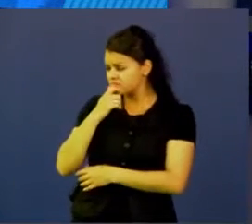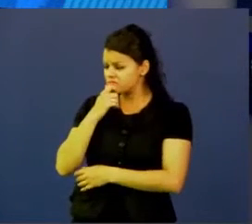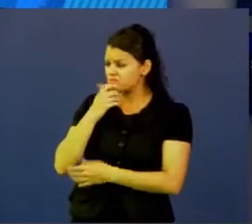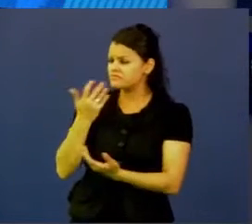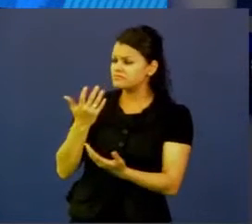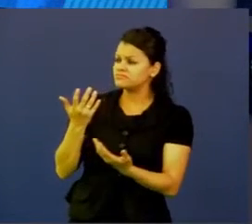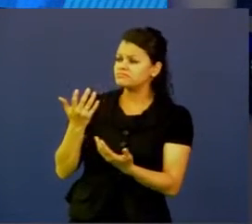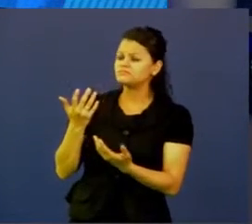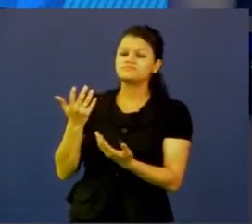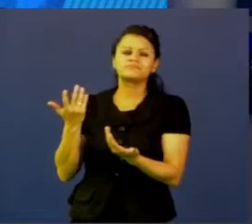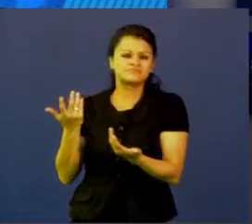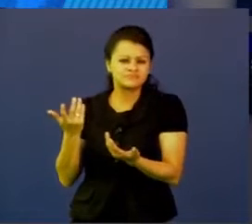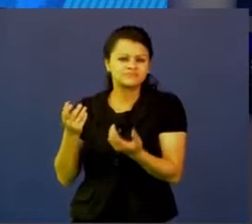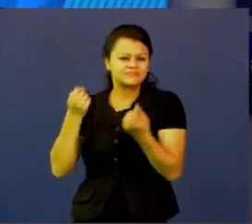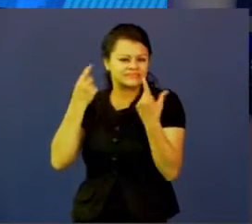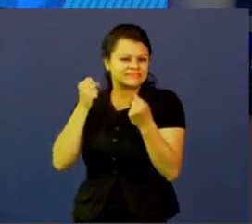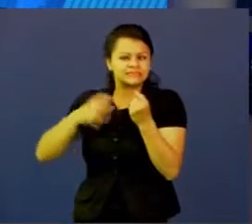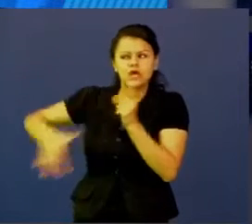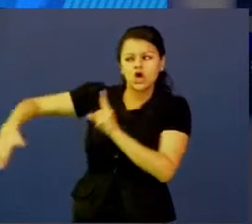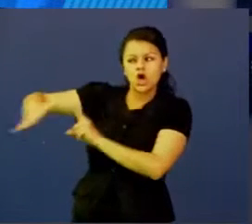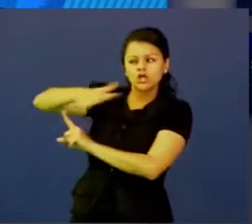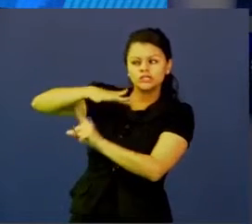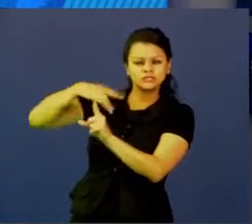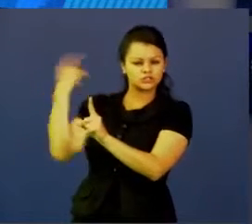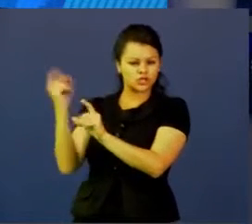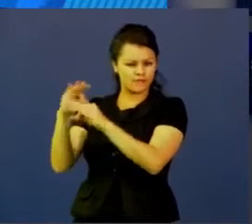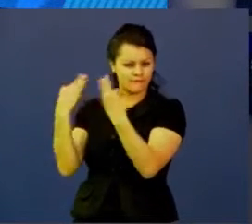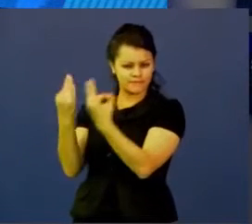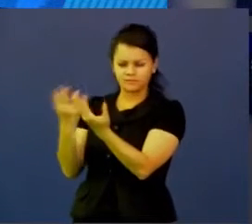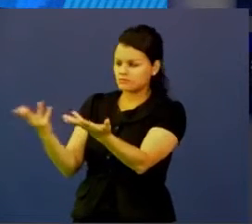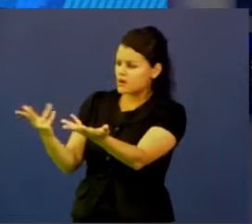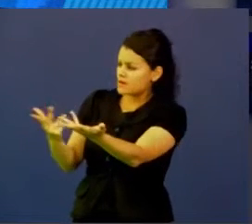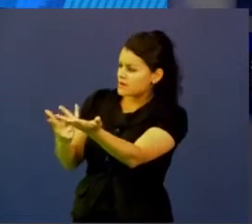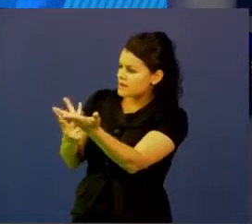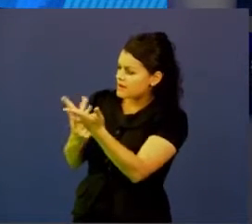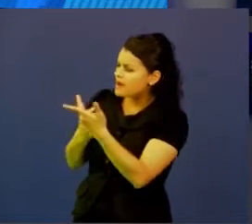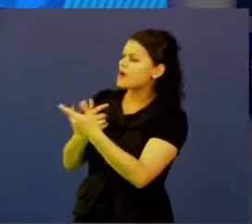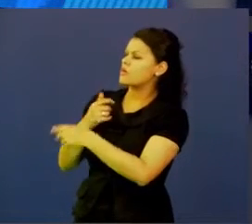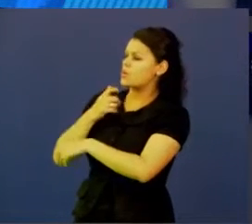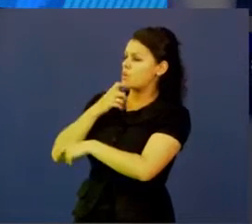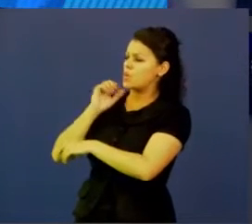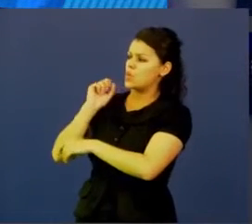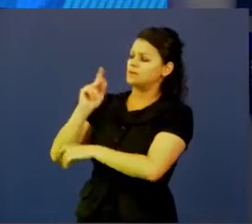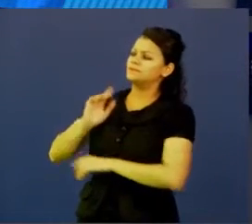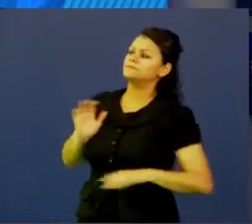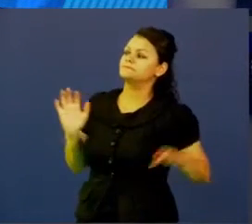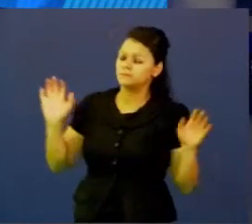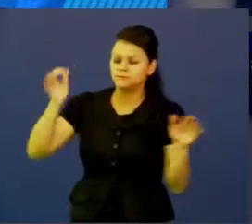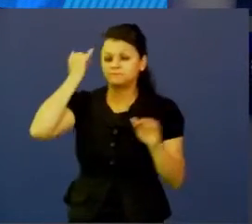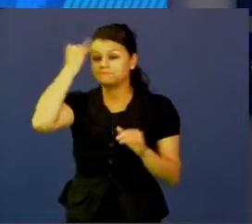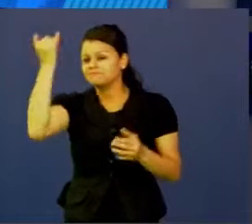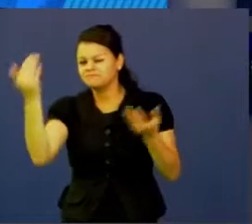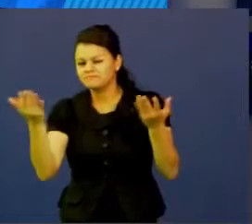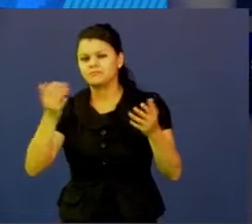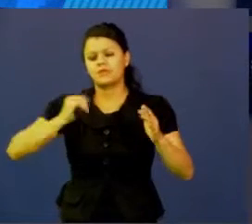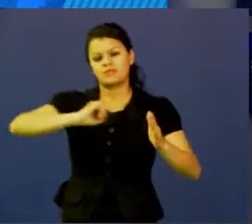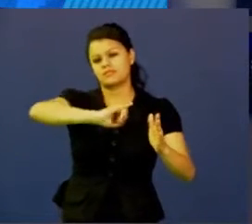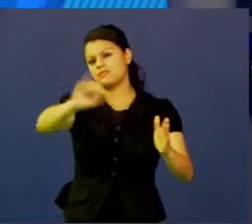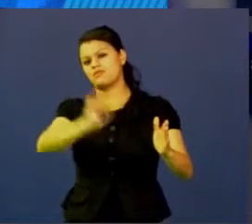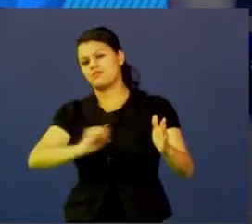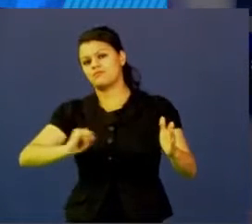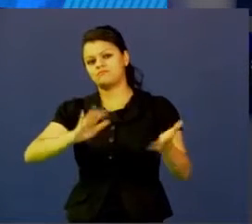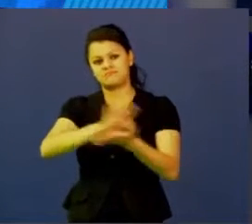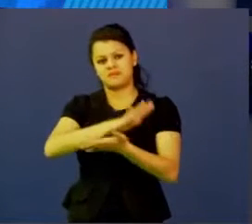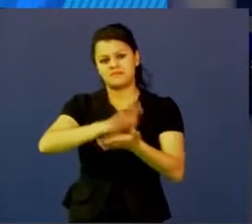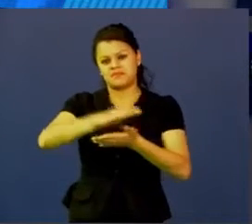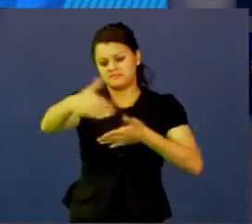caso entiende, digamos, el contexto de esa familia. Con esa información, ¿el qué hace? Él hace un dibujo en papel, hace un boceto,